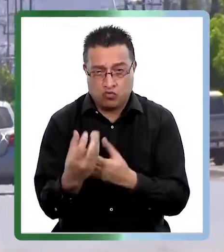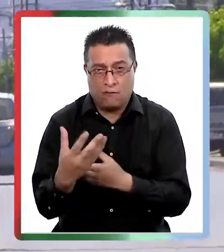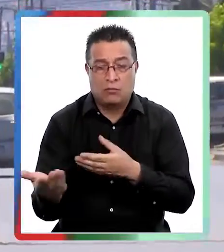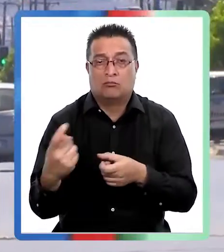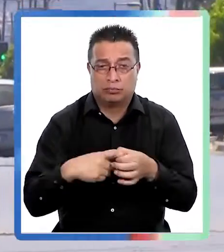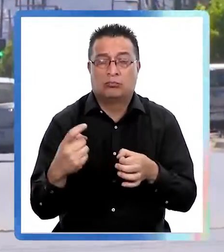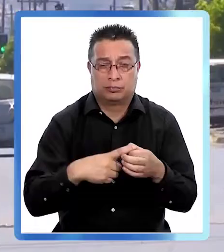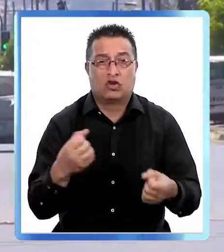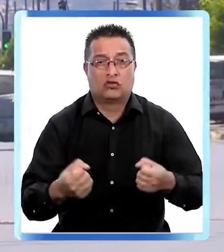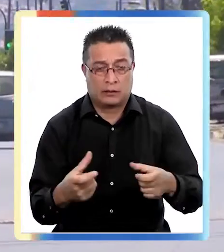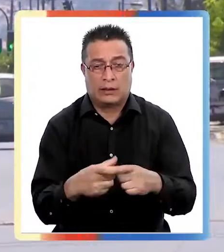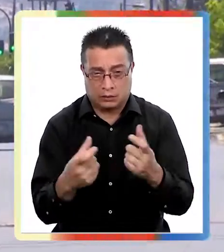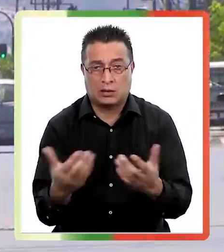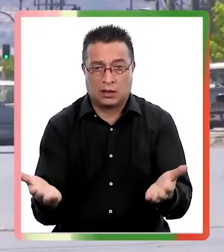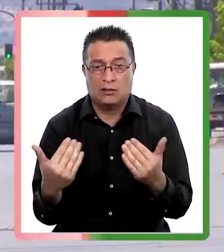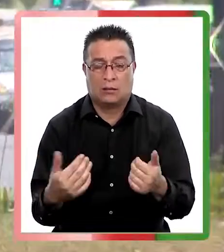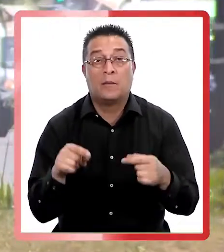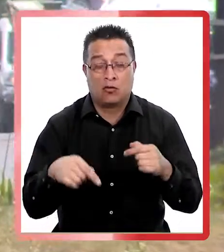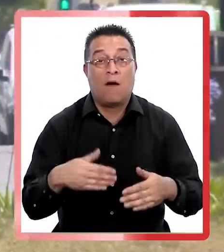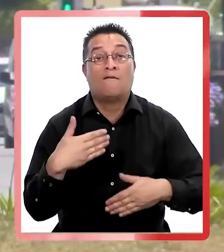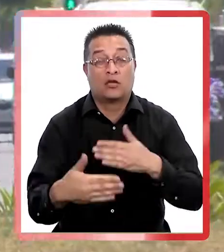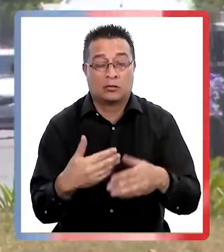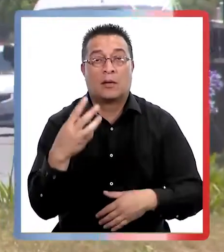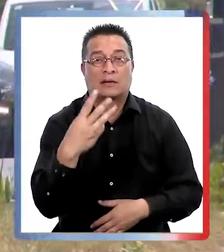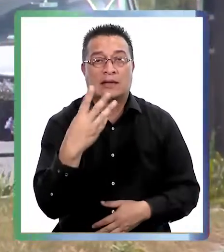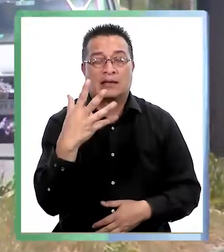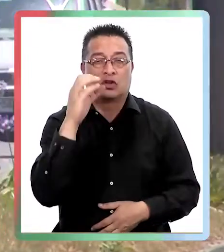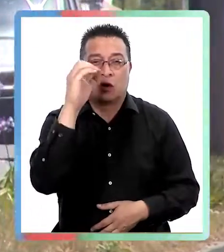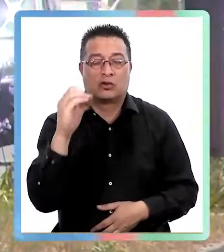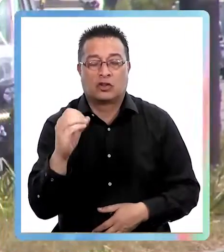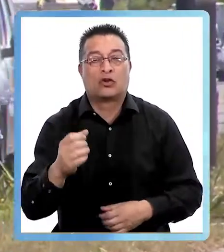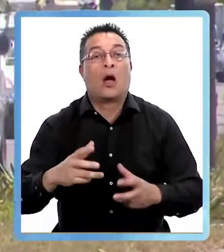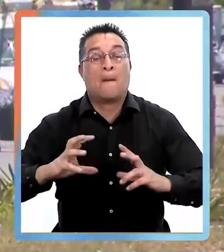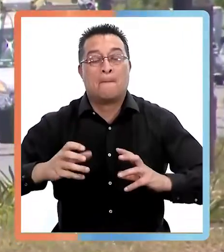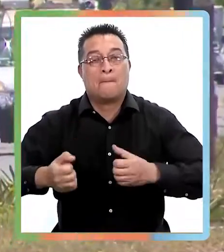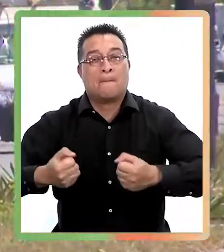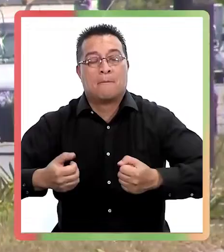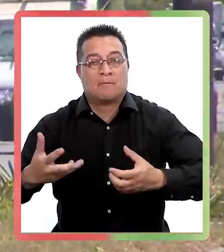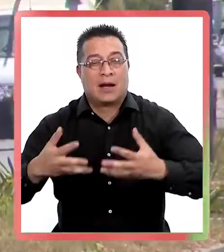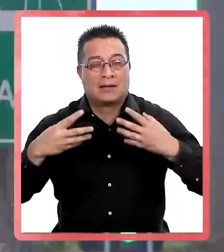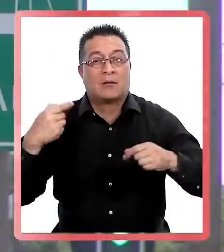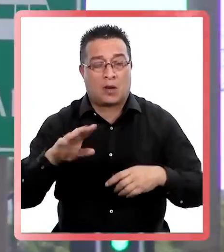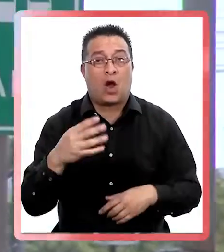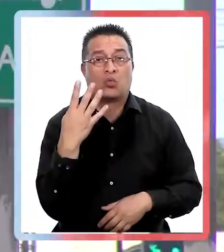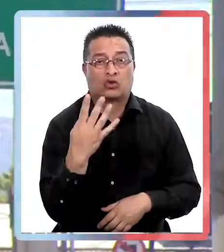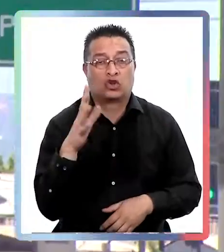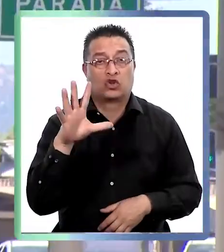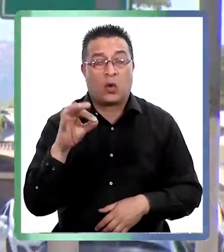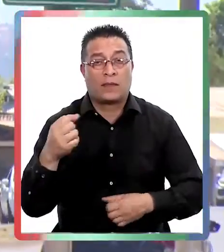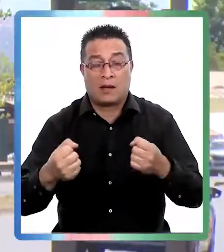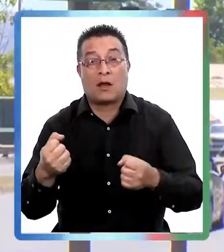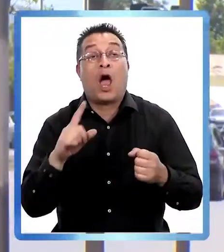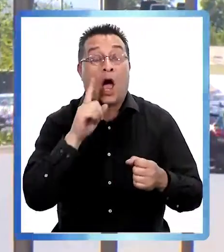una ayuda para que los conductores saquen licencia. Hoy día estamos funcionando con el 35% de las maquinarias en el transporte local. Tenemos alrededor de 450